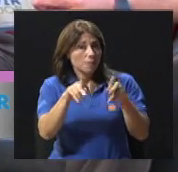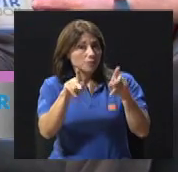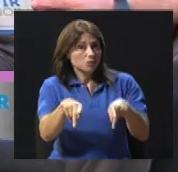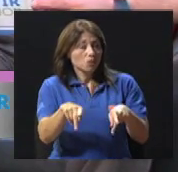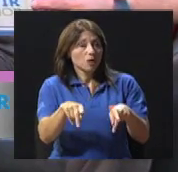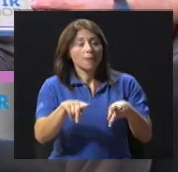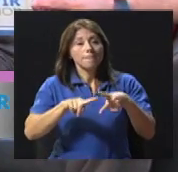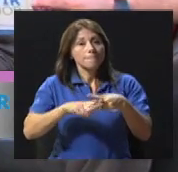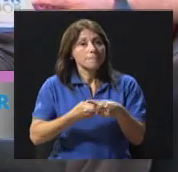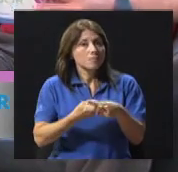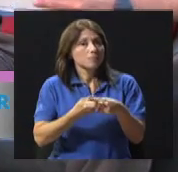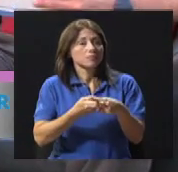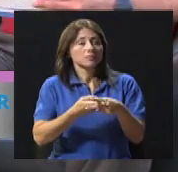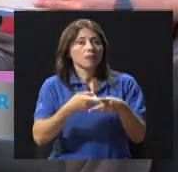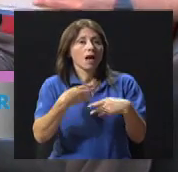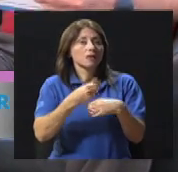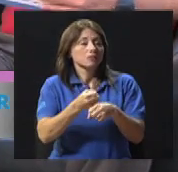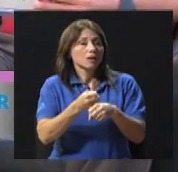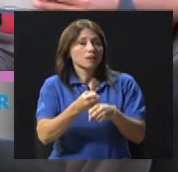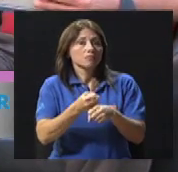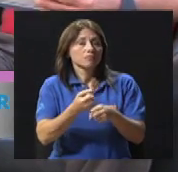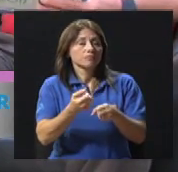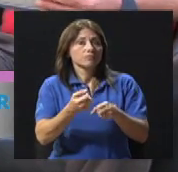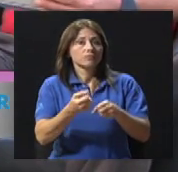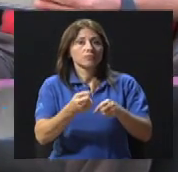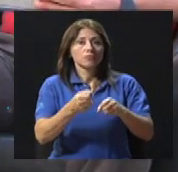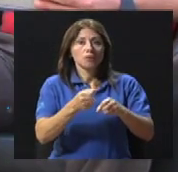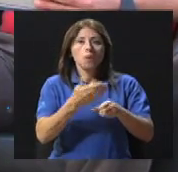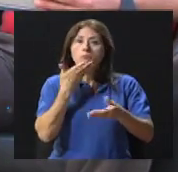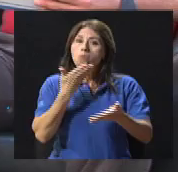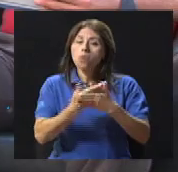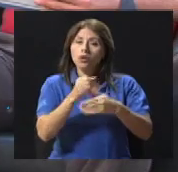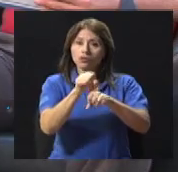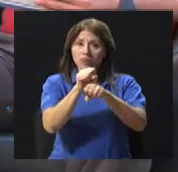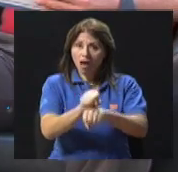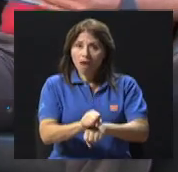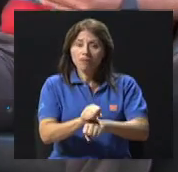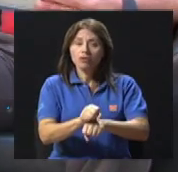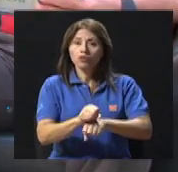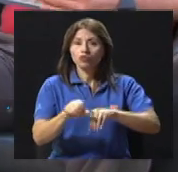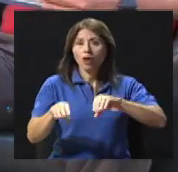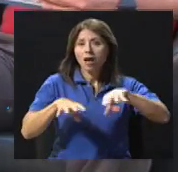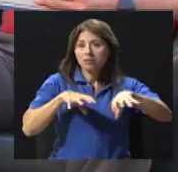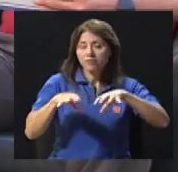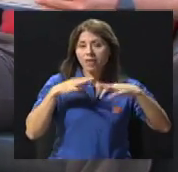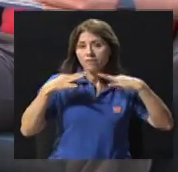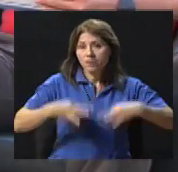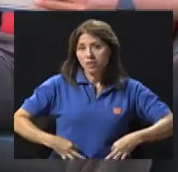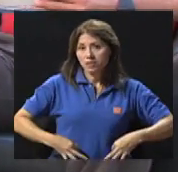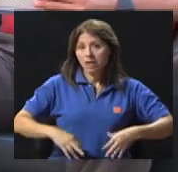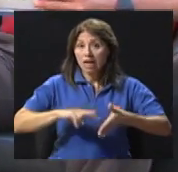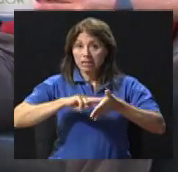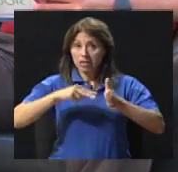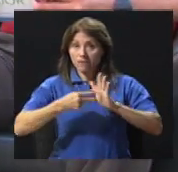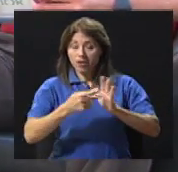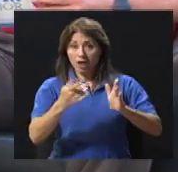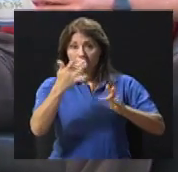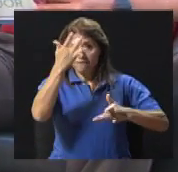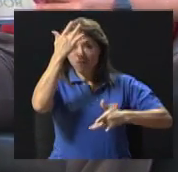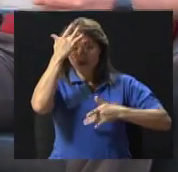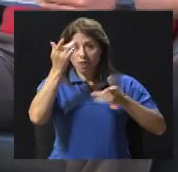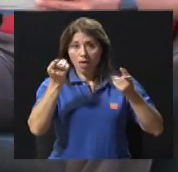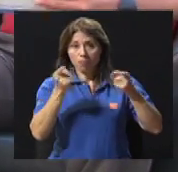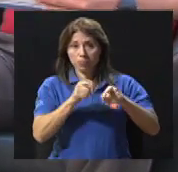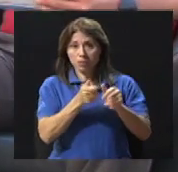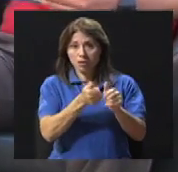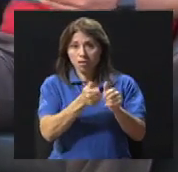con la adopción de estos de actividad física, buena alimentación,